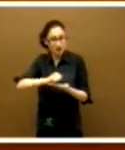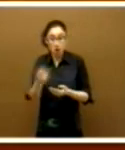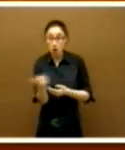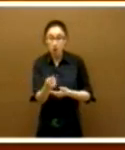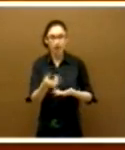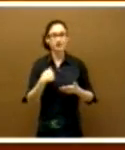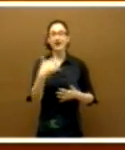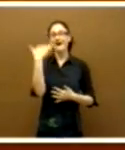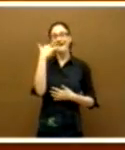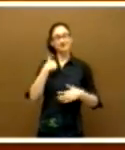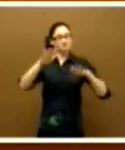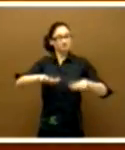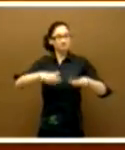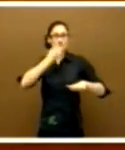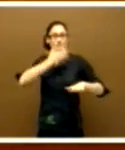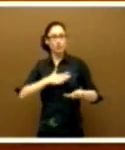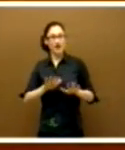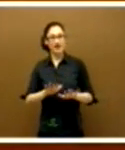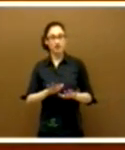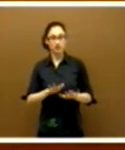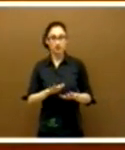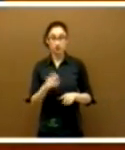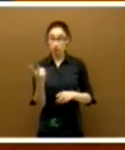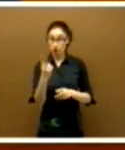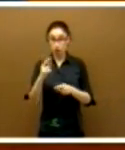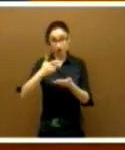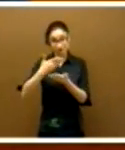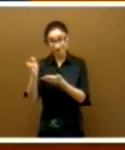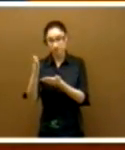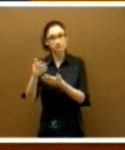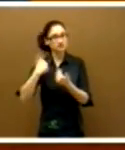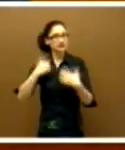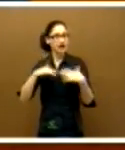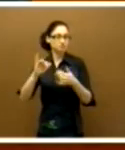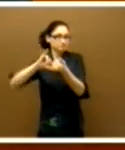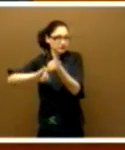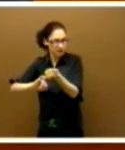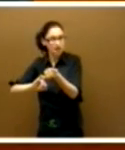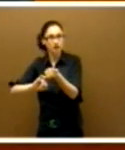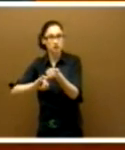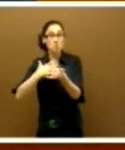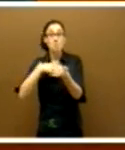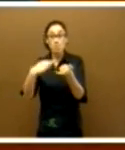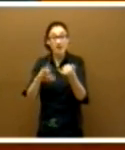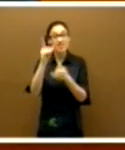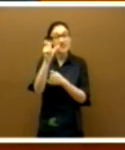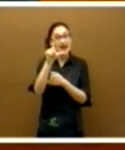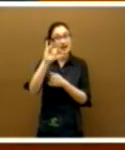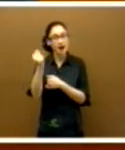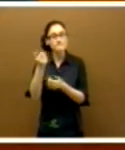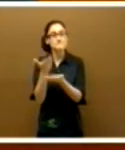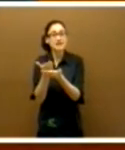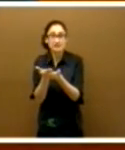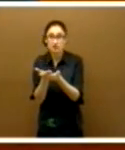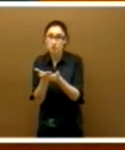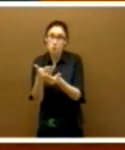dice entre risas. Otros dos ya se casaron. Bien podría pedirles Delia que cuando ella no